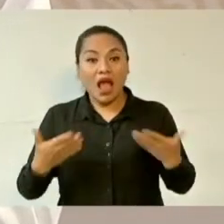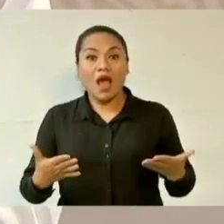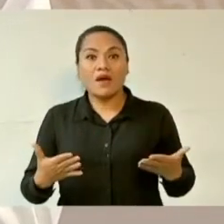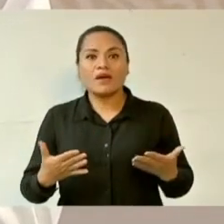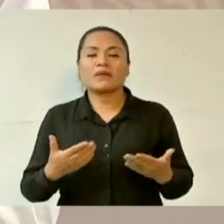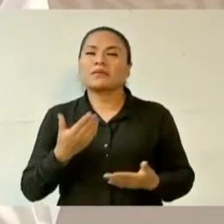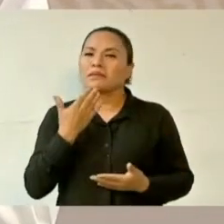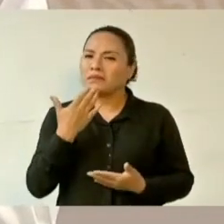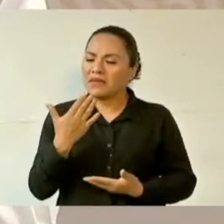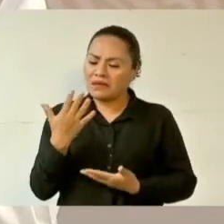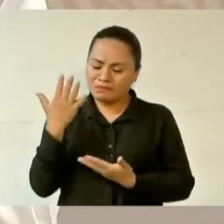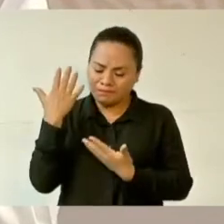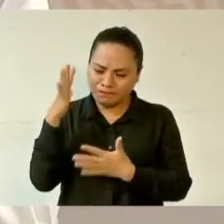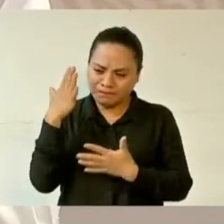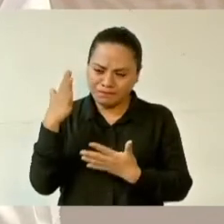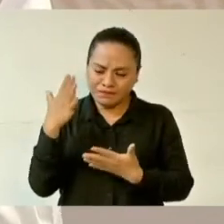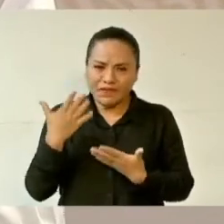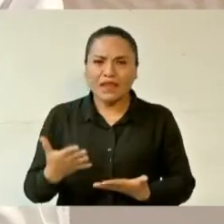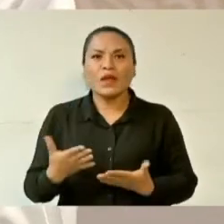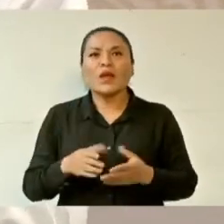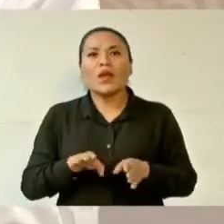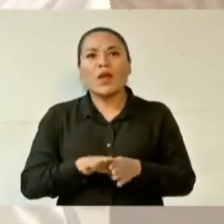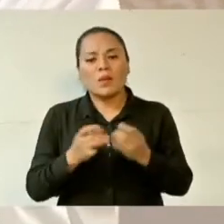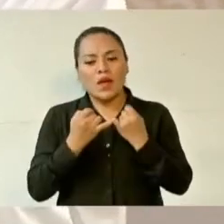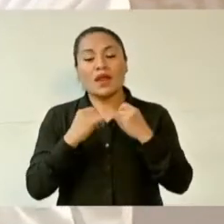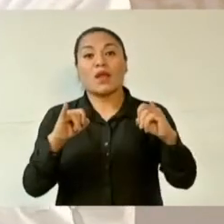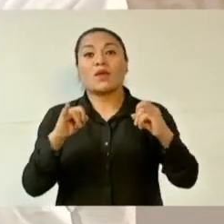inaugurando este camino en Nutzá.